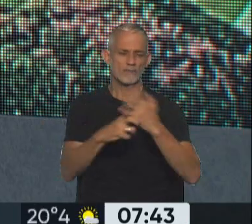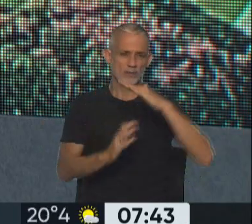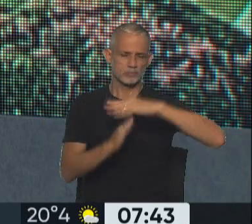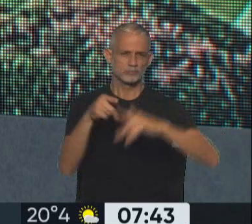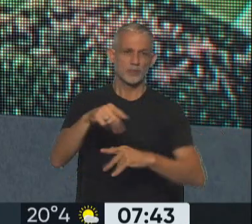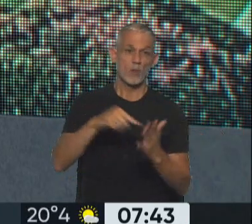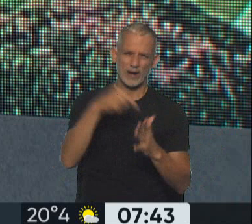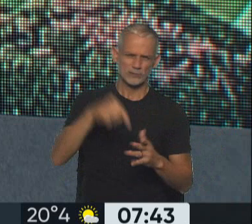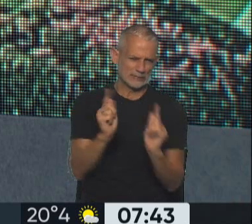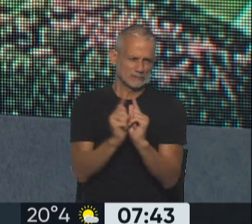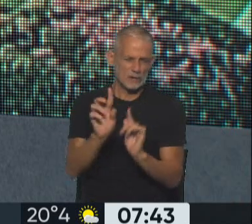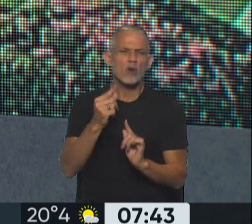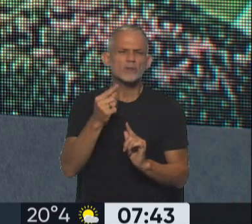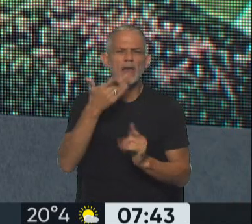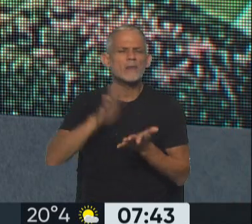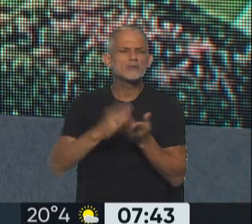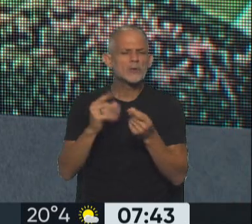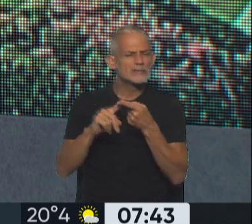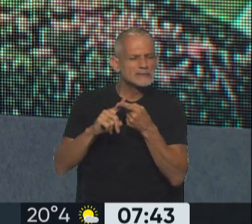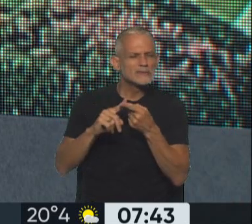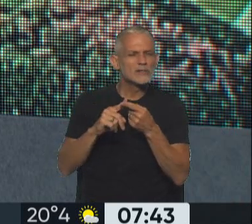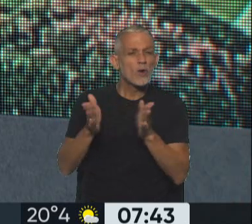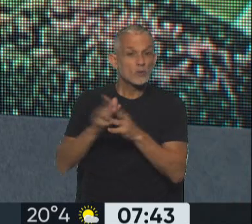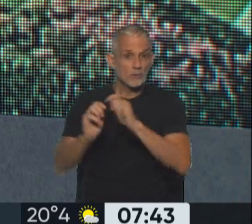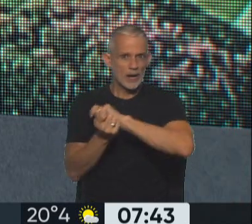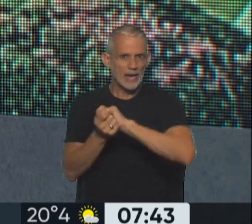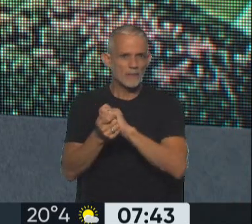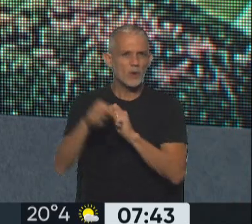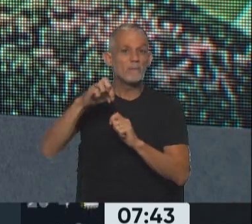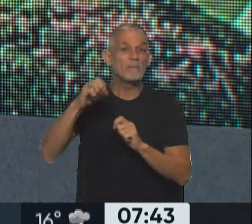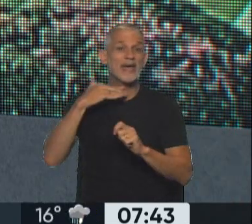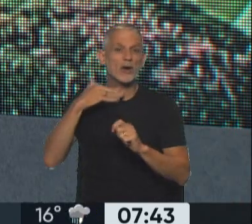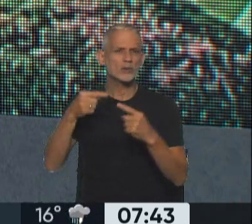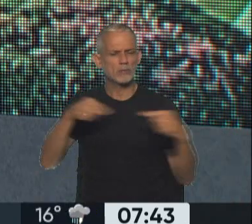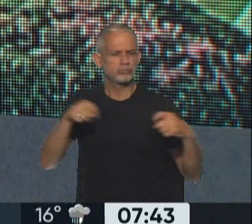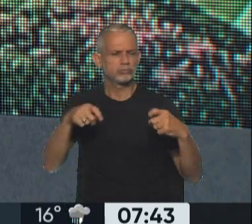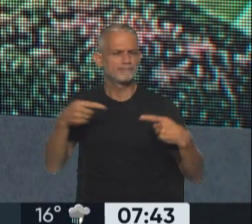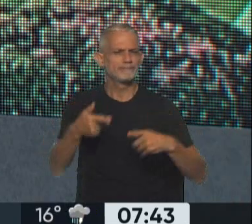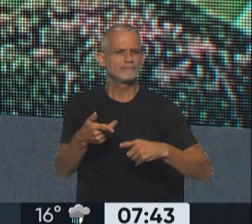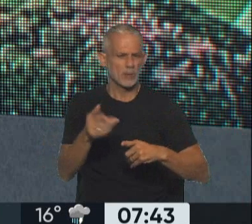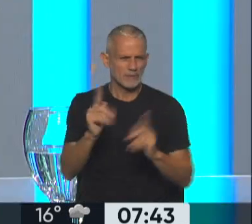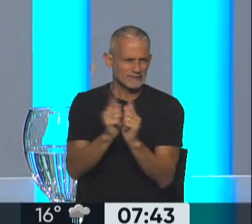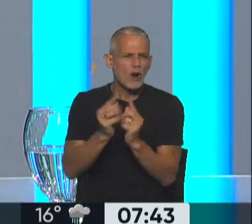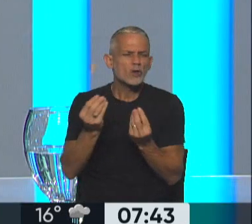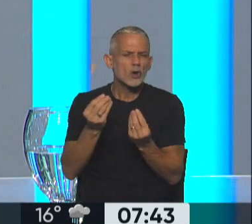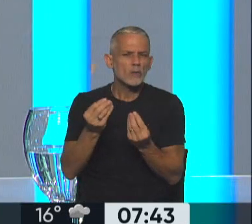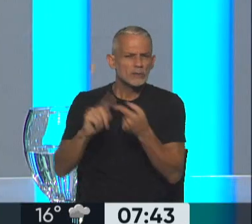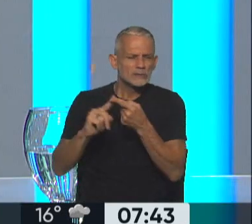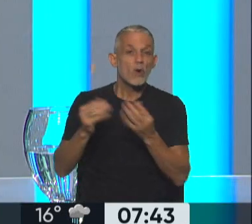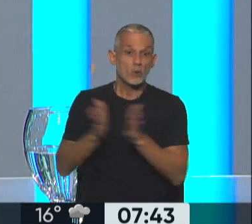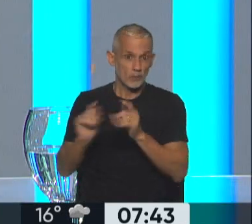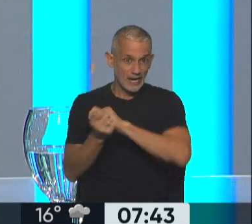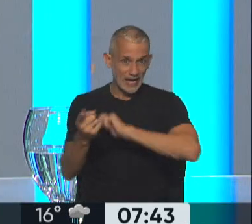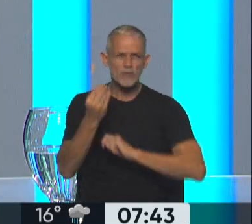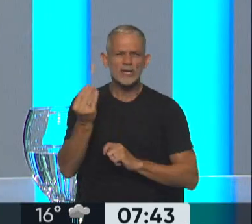manera de juicio político. Solo muy cortito, se habla de un presunto acuerdo entre Juntos por el Cambio y el PJ disidente en el Senado. Muy cortito. A ver, cortito. ¿Qué hizo Juntos por el